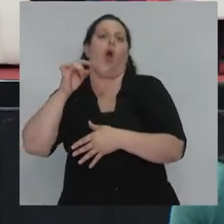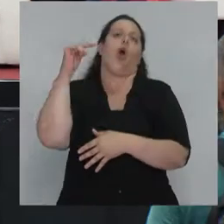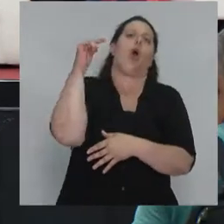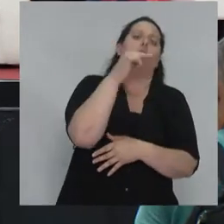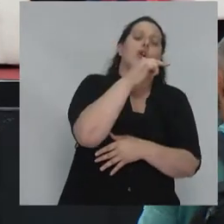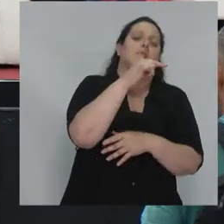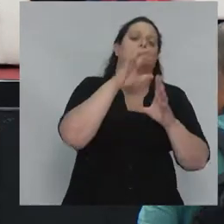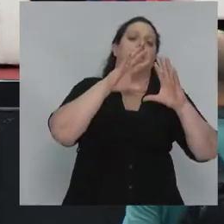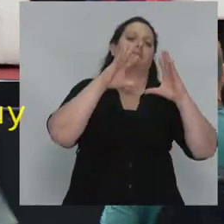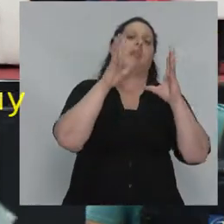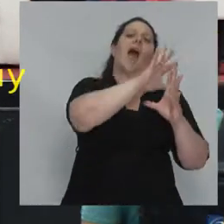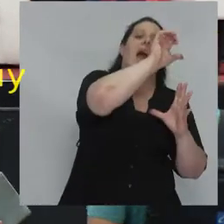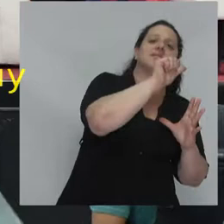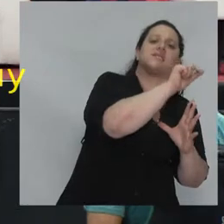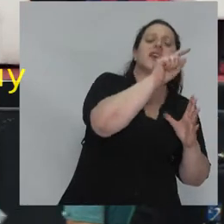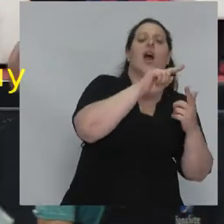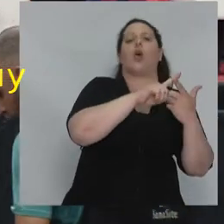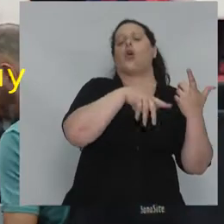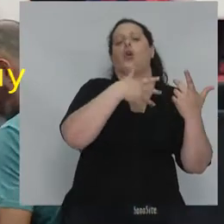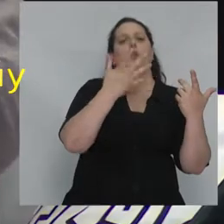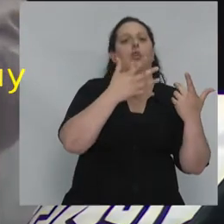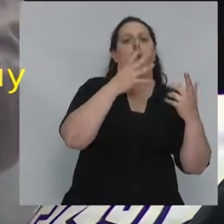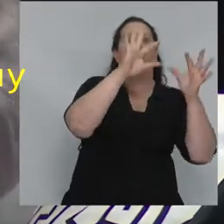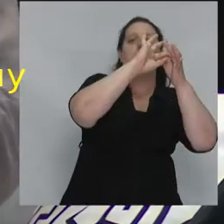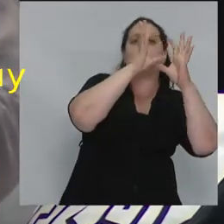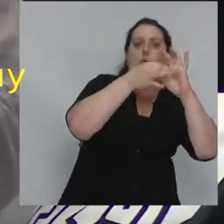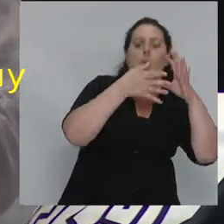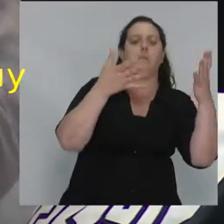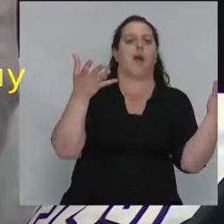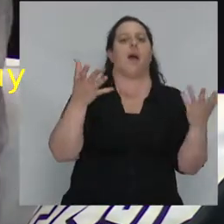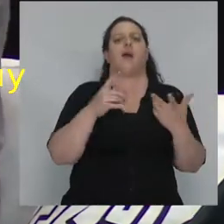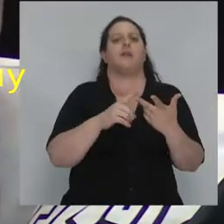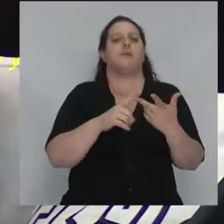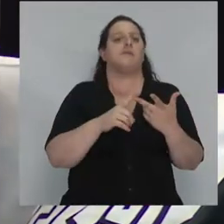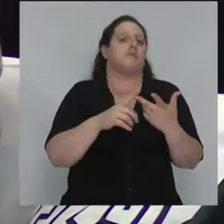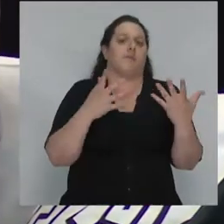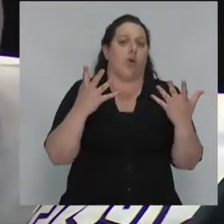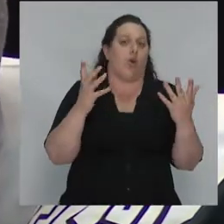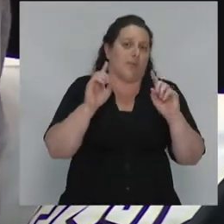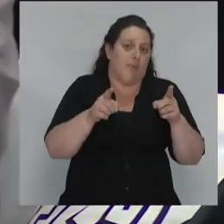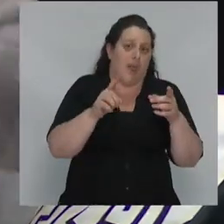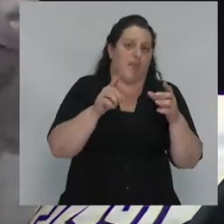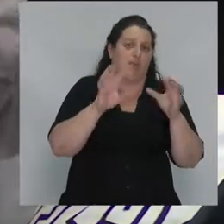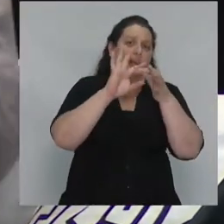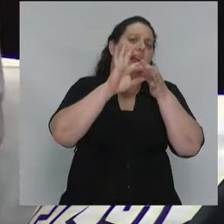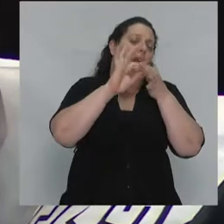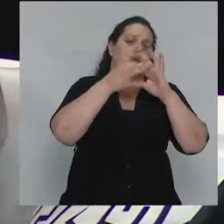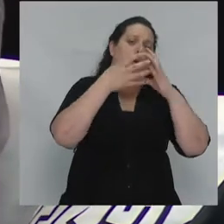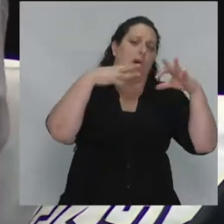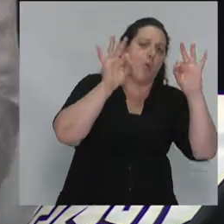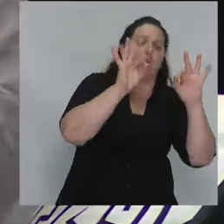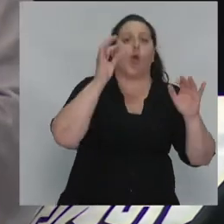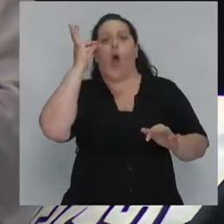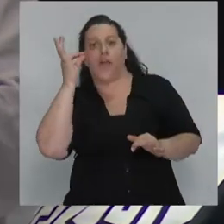Oriente en Asia Oriental o en Europa Occidental y también en Europa Oriental o en África.